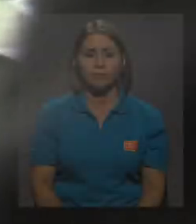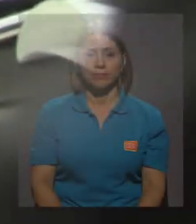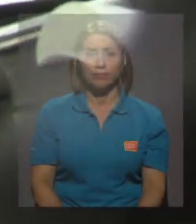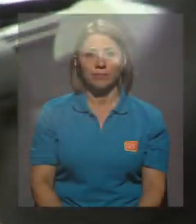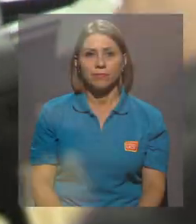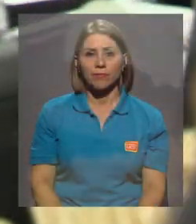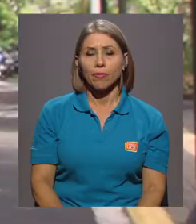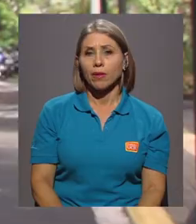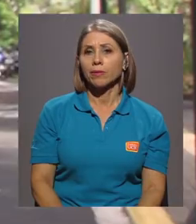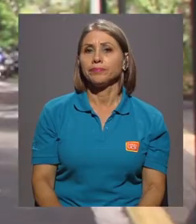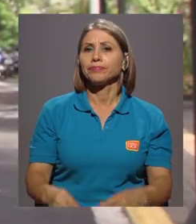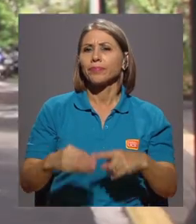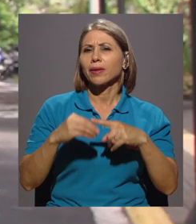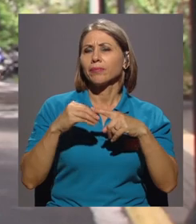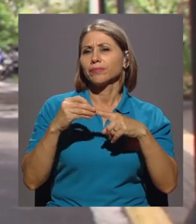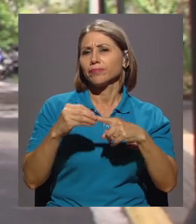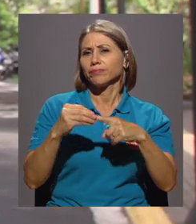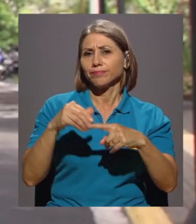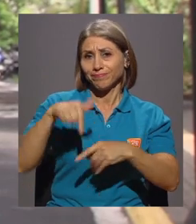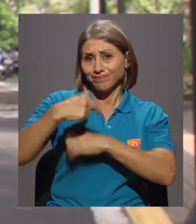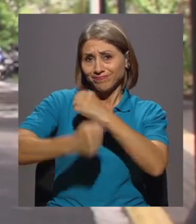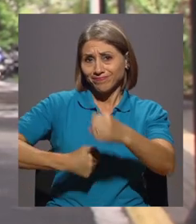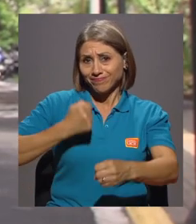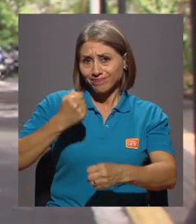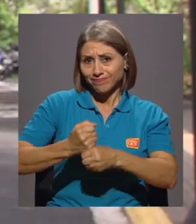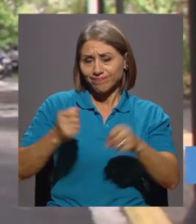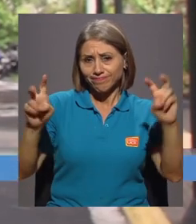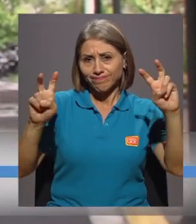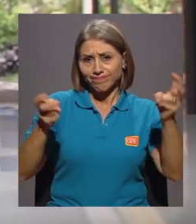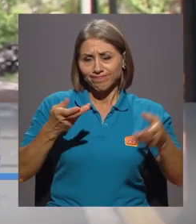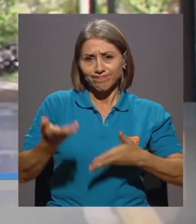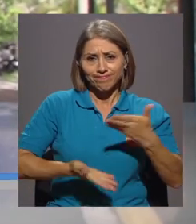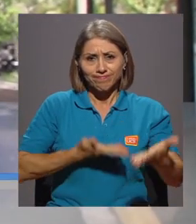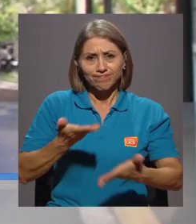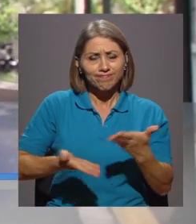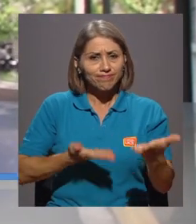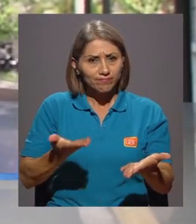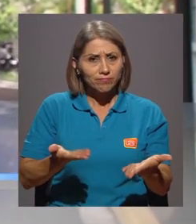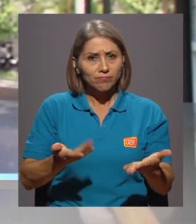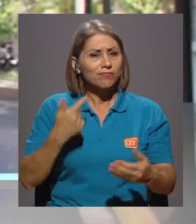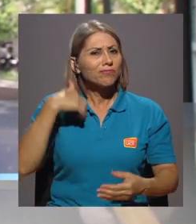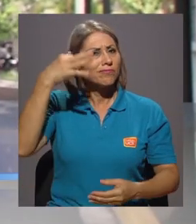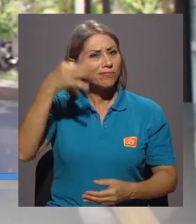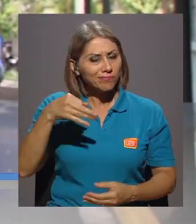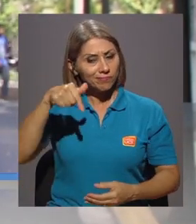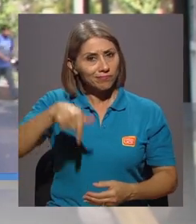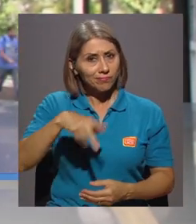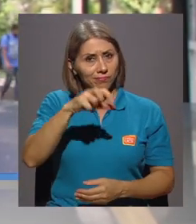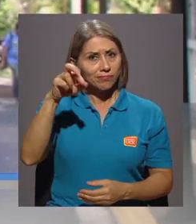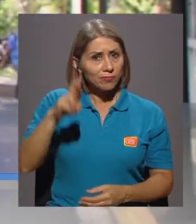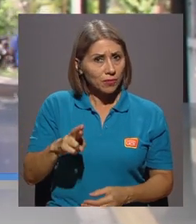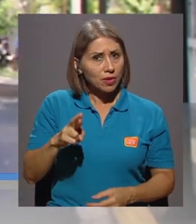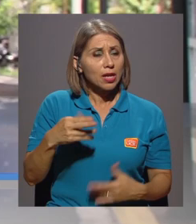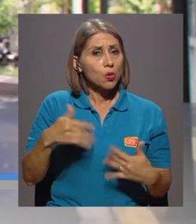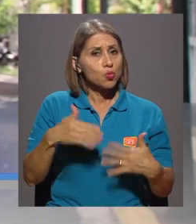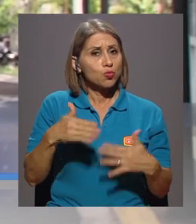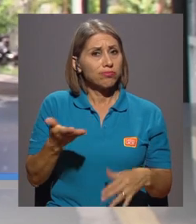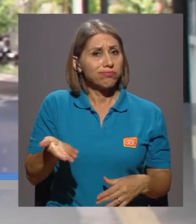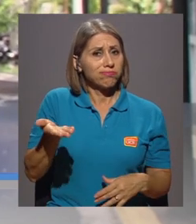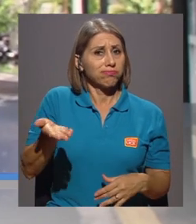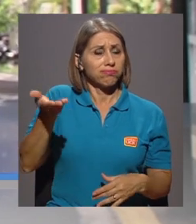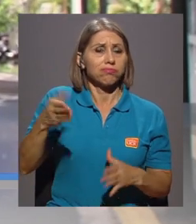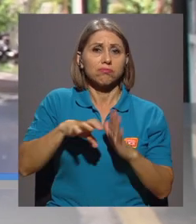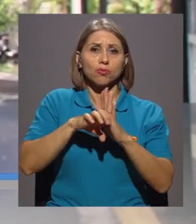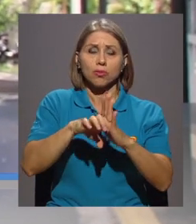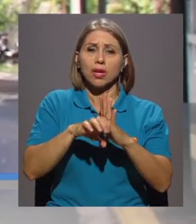Este año, principalmente en la parte de servicios, considero que en Costa Rica están un poco elevados. Por ejemplo, a nosotros